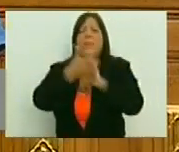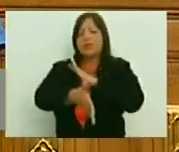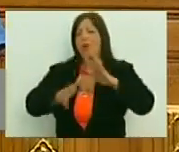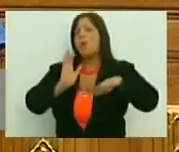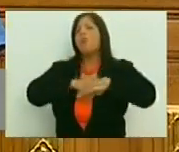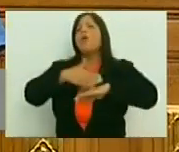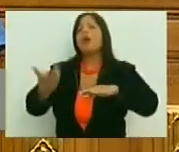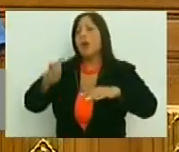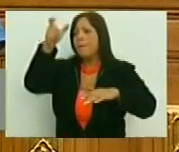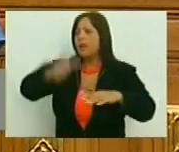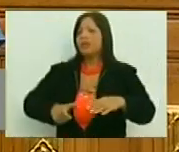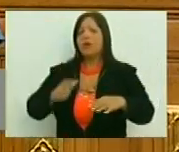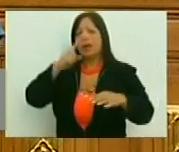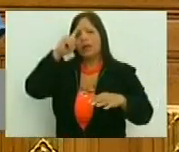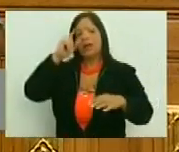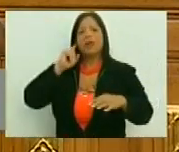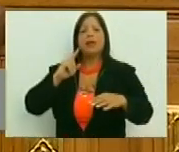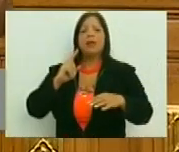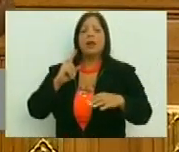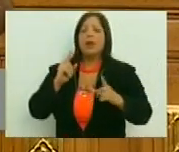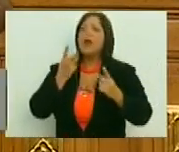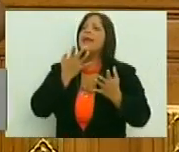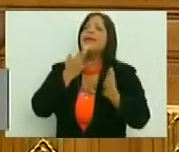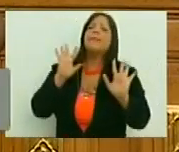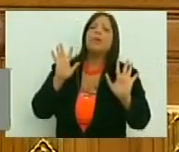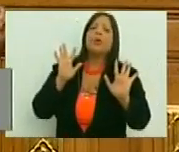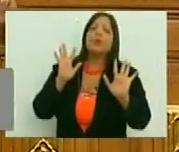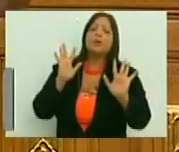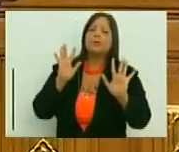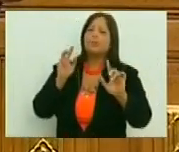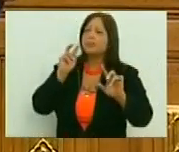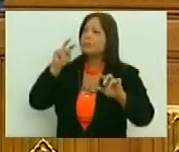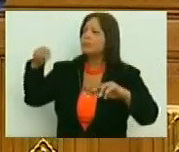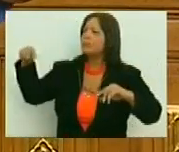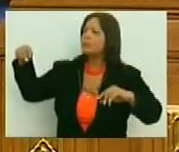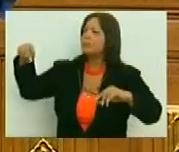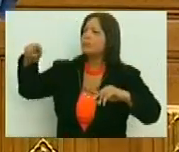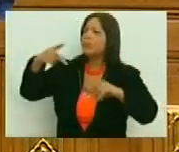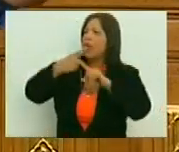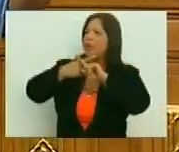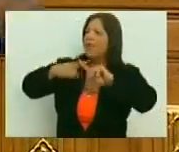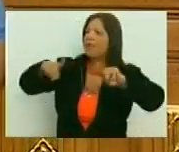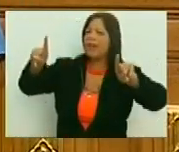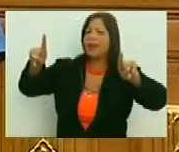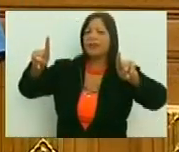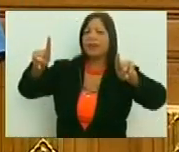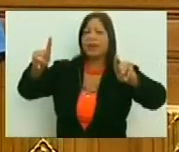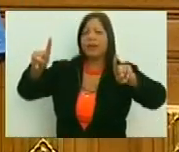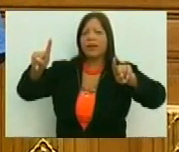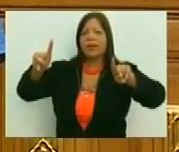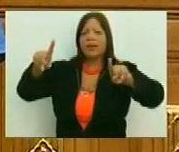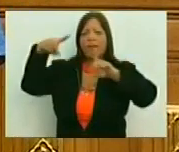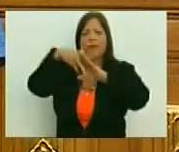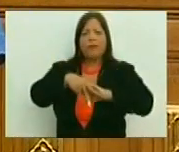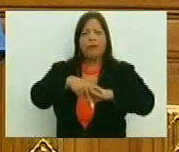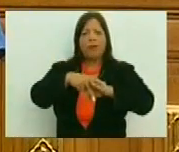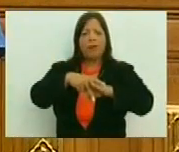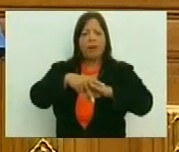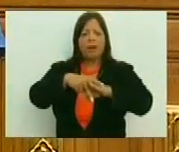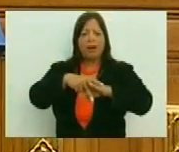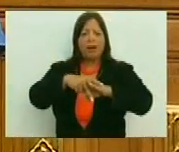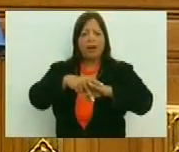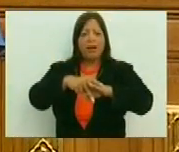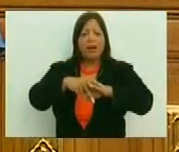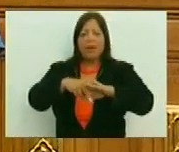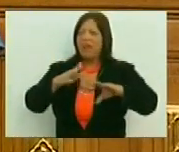¿por qué? una persona apenas pasa a ser diferente al amo, pasa a ser diferente al